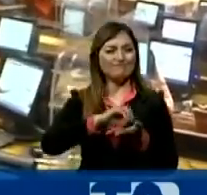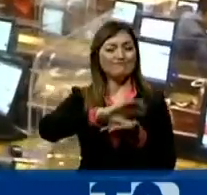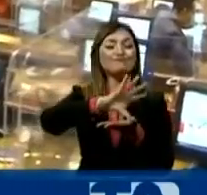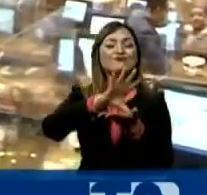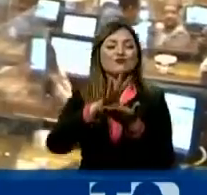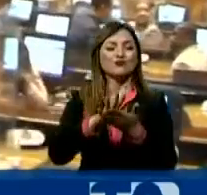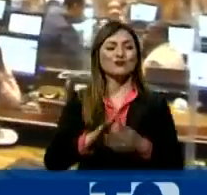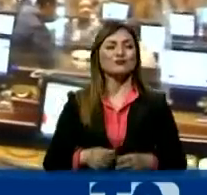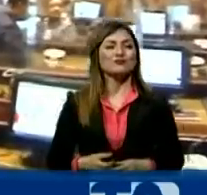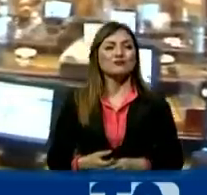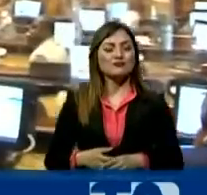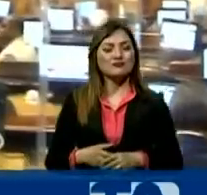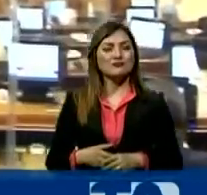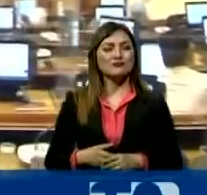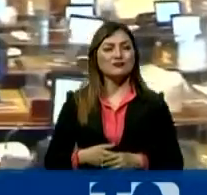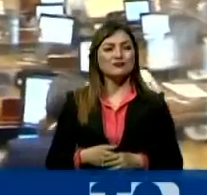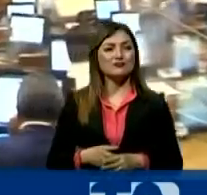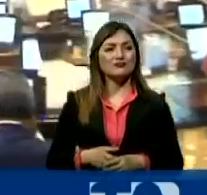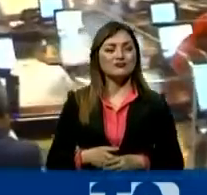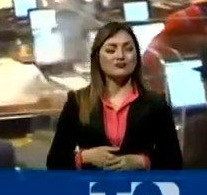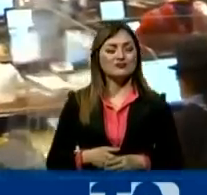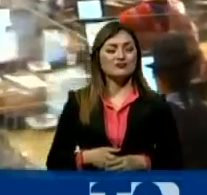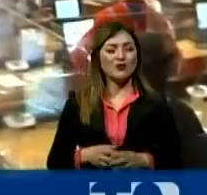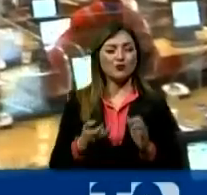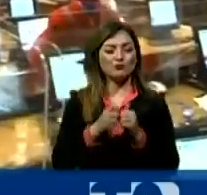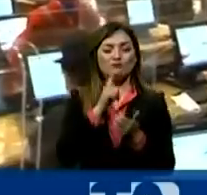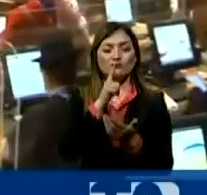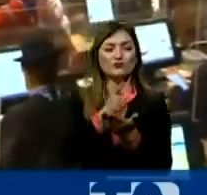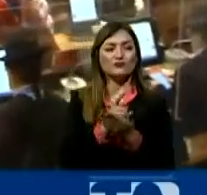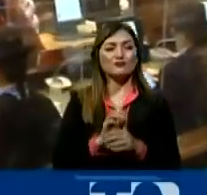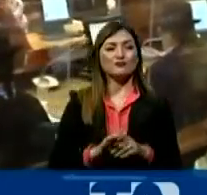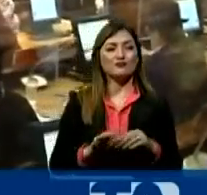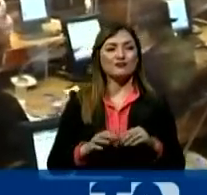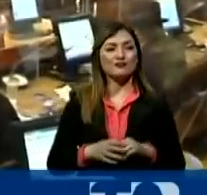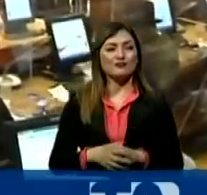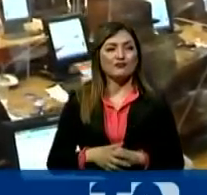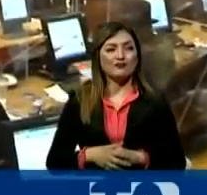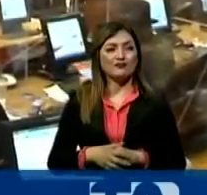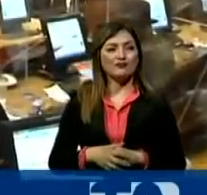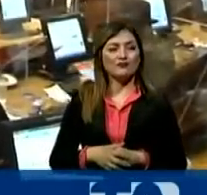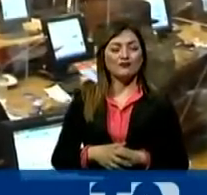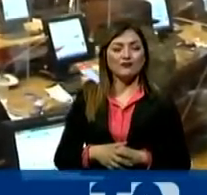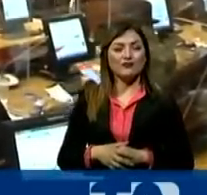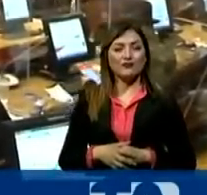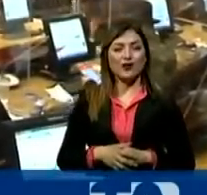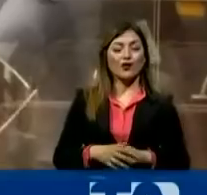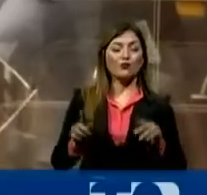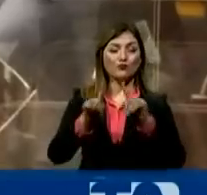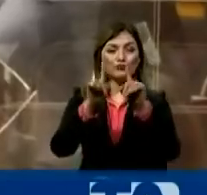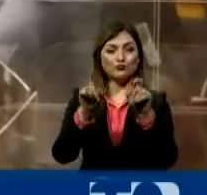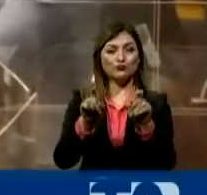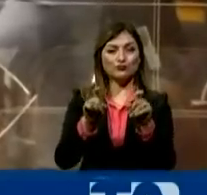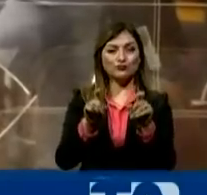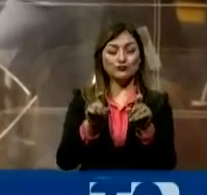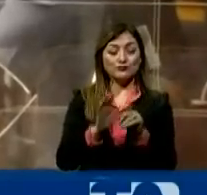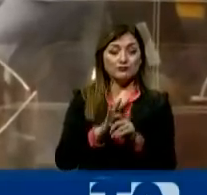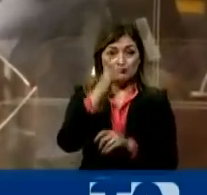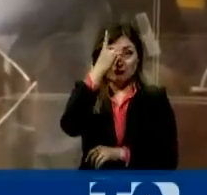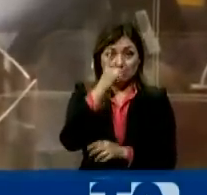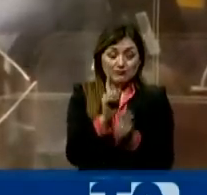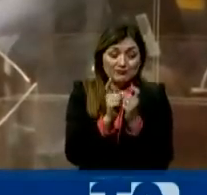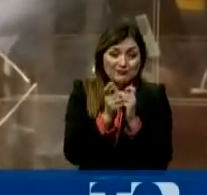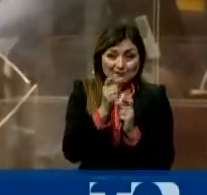dentro de la Asamblea Nacional. Asamblea, dice yo, pero... verdadero problema. Pero han ido cambiando las posturas. Usted dice, buenos días,